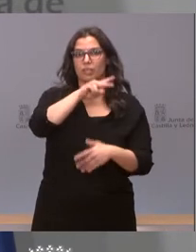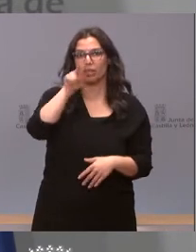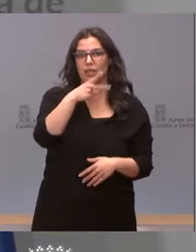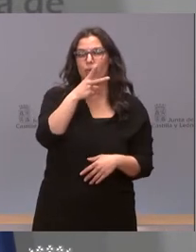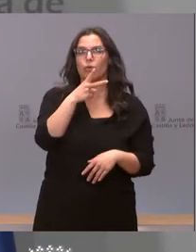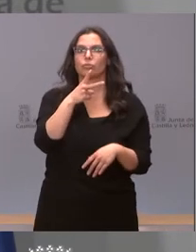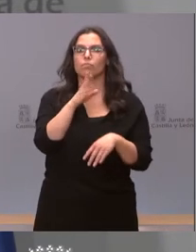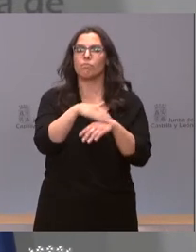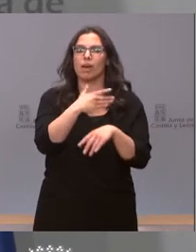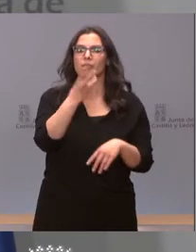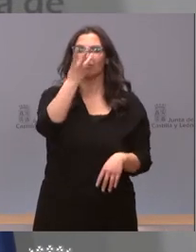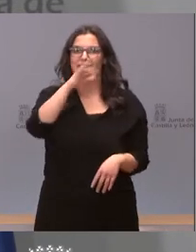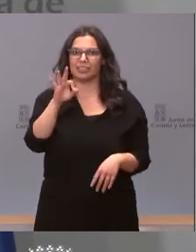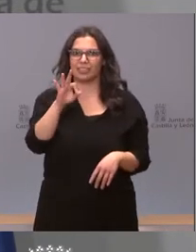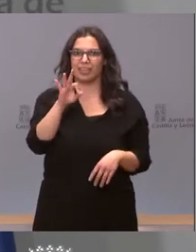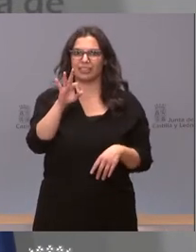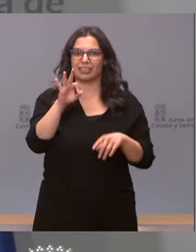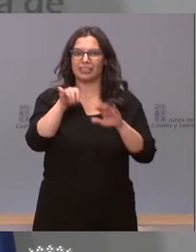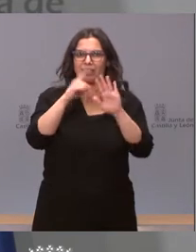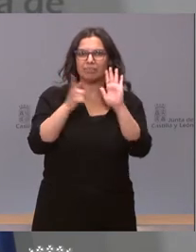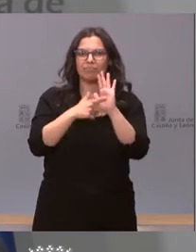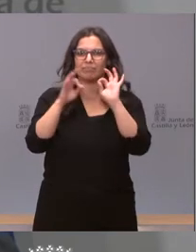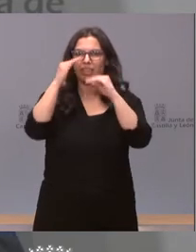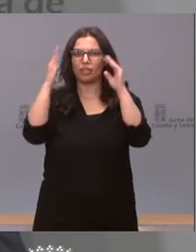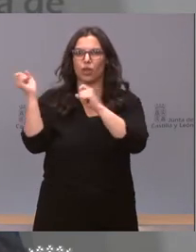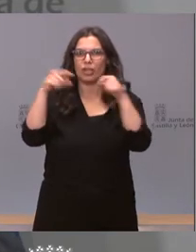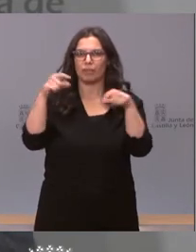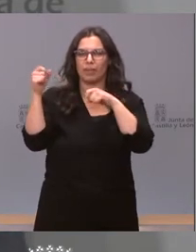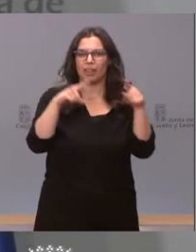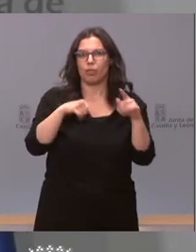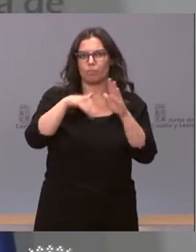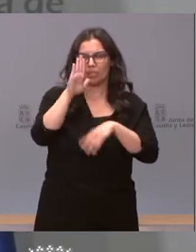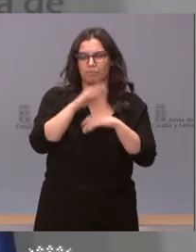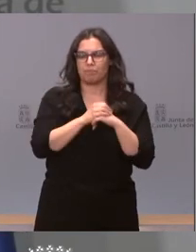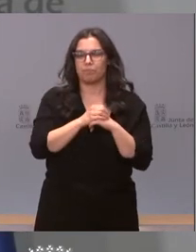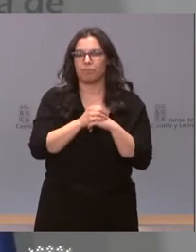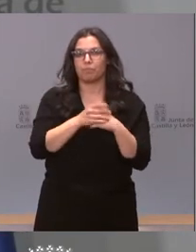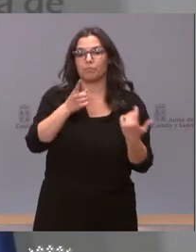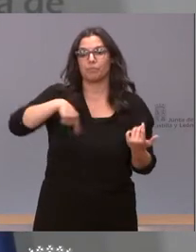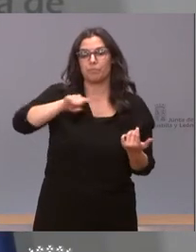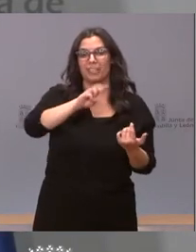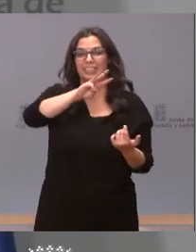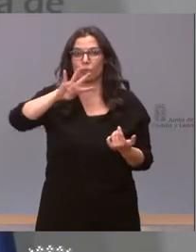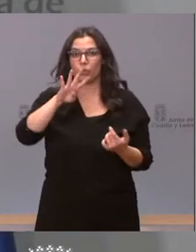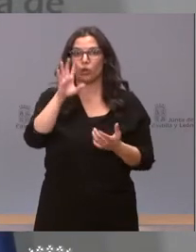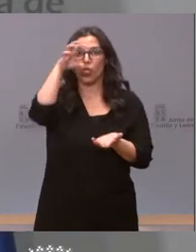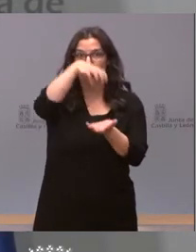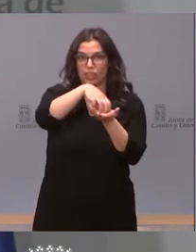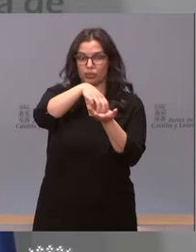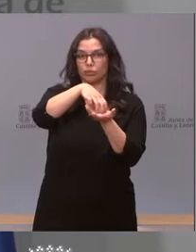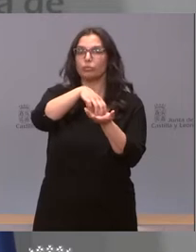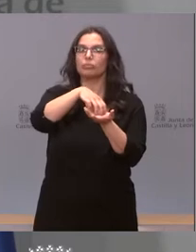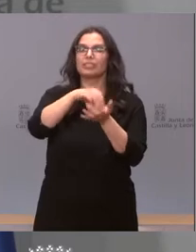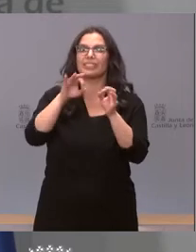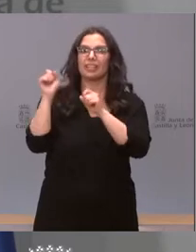de una trentena de centros integrales de inmigración en la comunidad. Estos 34 centros integrales de